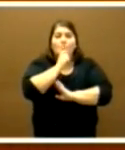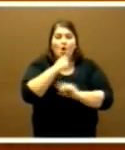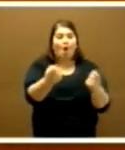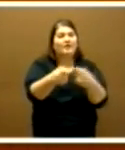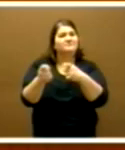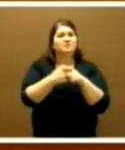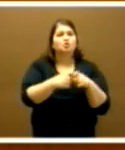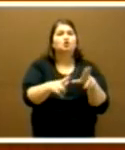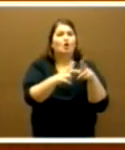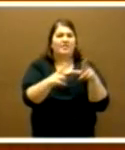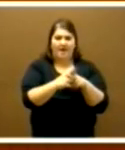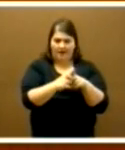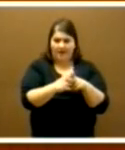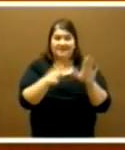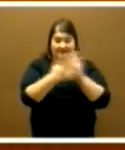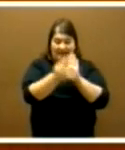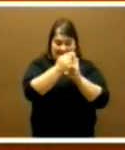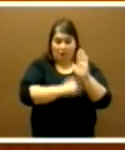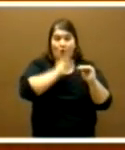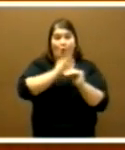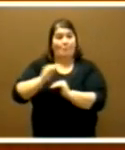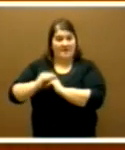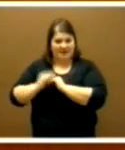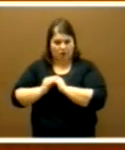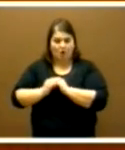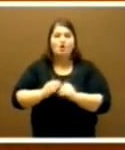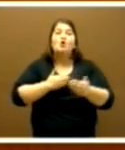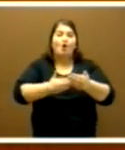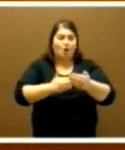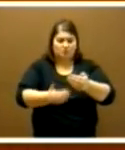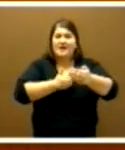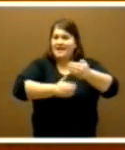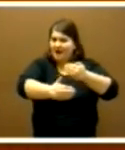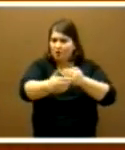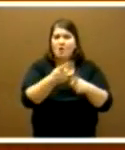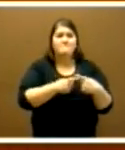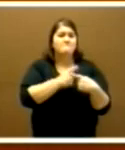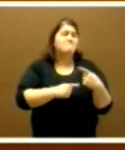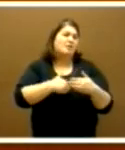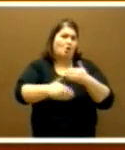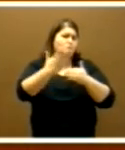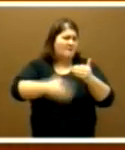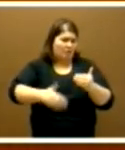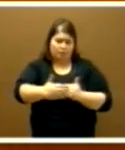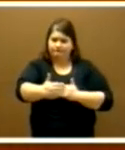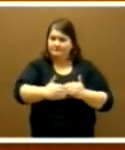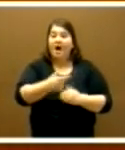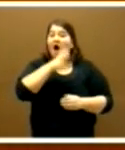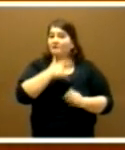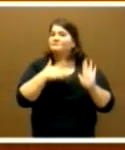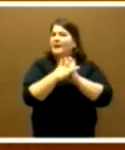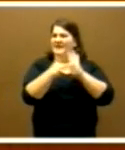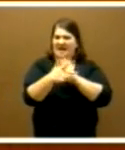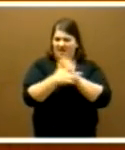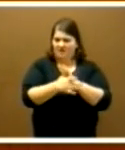y que establecerá indicadores de cumplimiento a corto, medio y largo plazo. Pasaré a apuntar algunas de estas